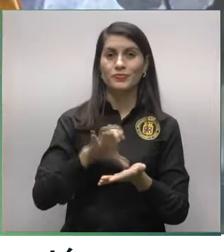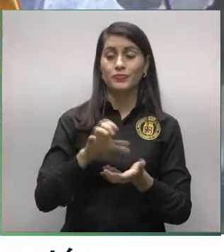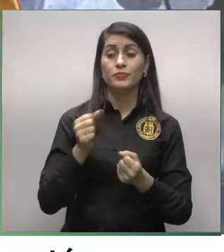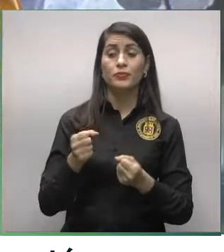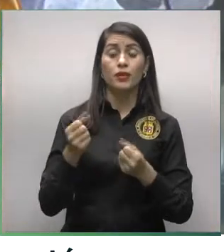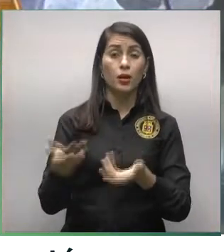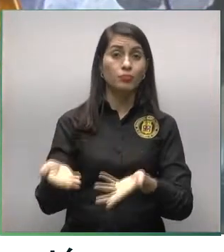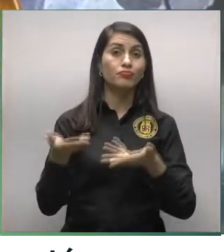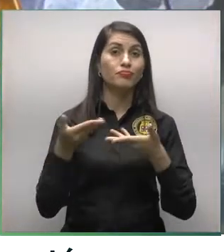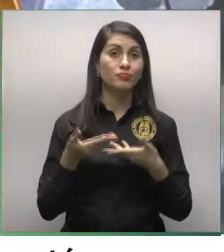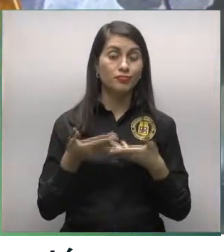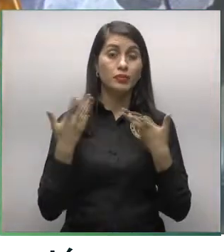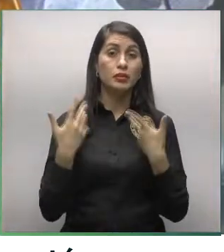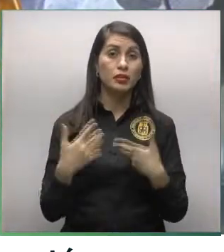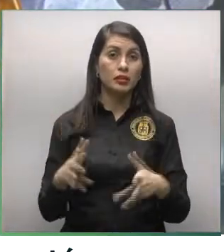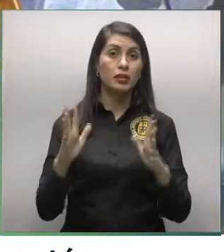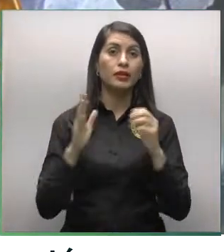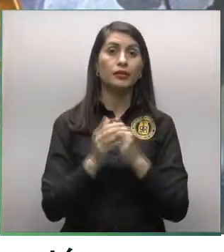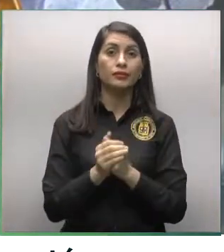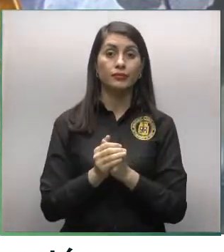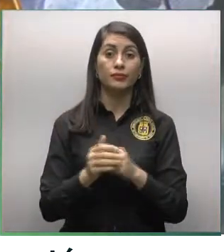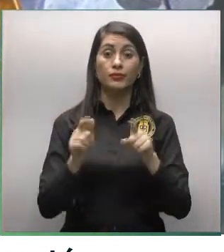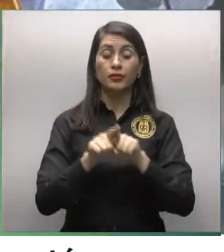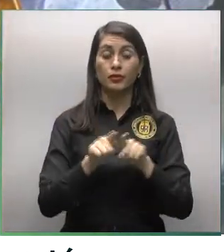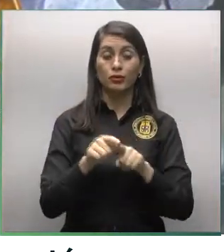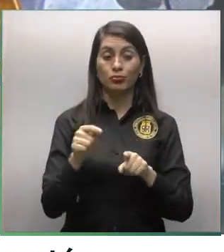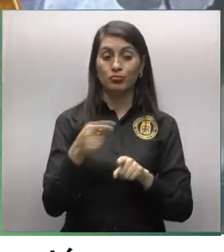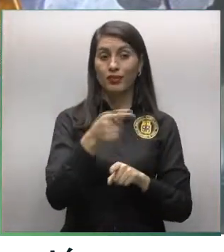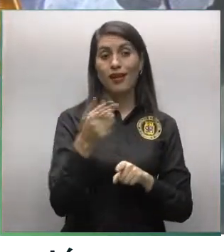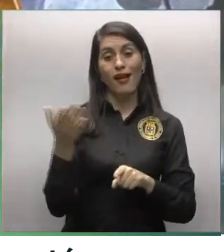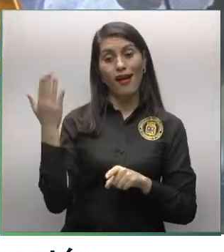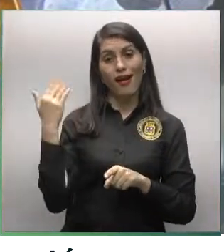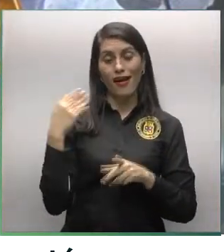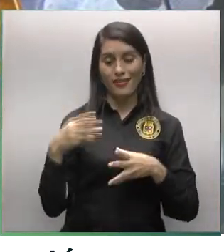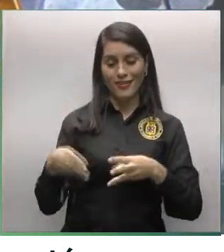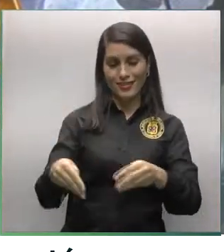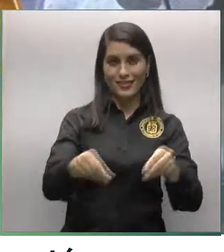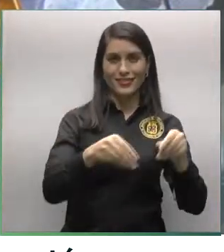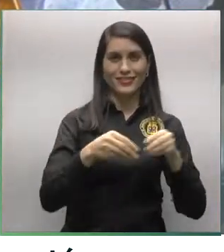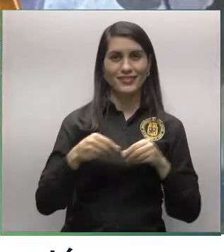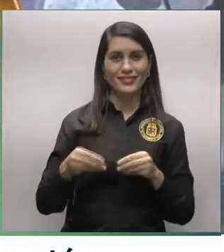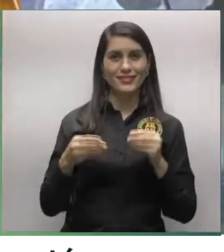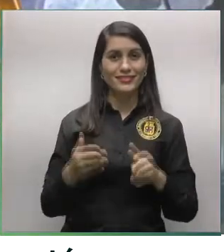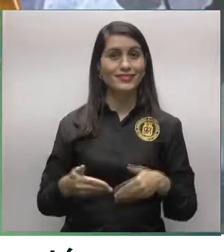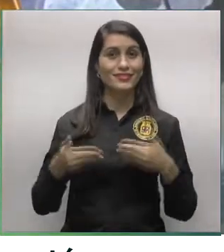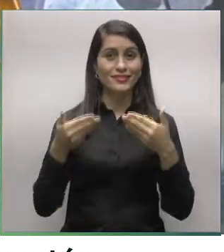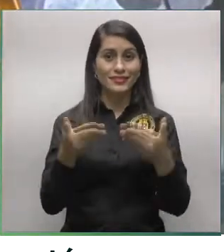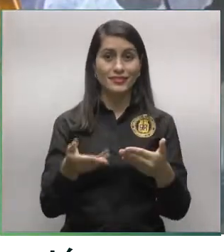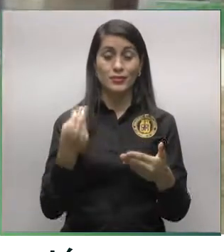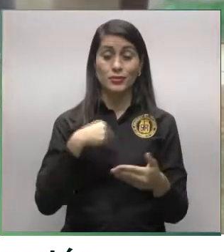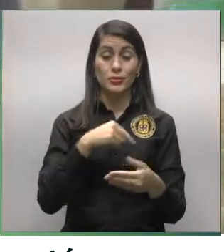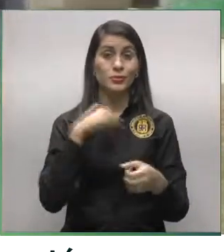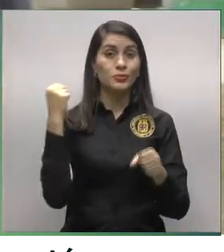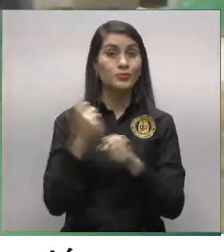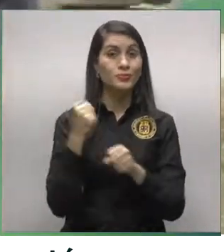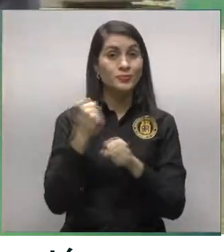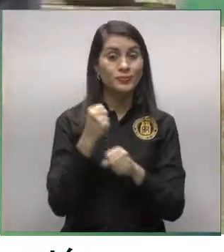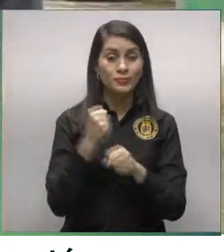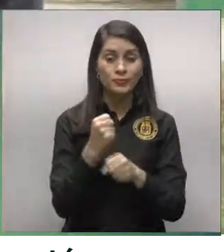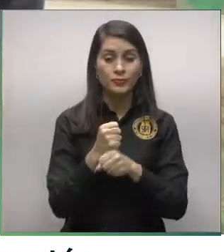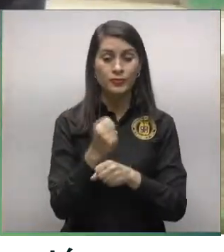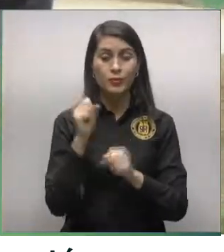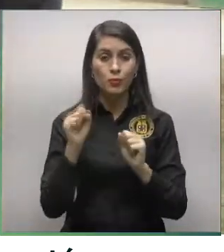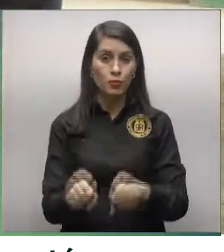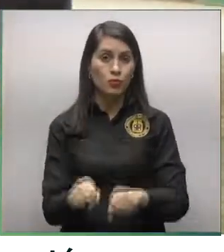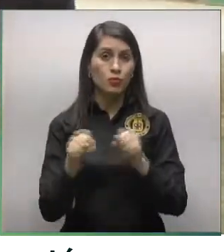brindado, nos ha brindado adjudicándonos un solar, el cual ya estamos trabajando en ello para